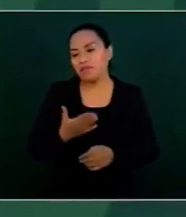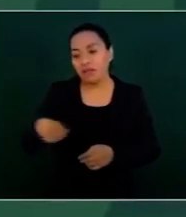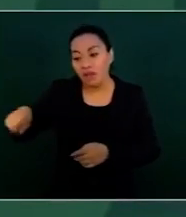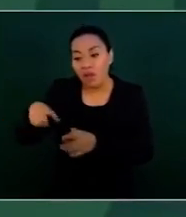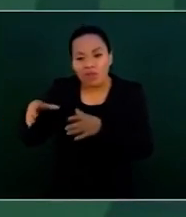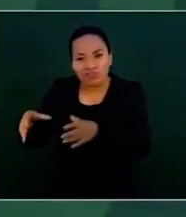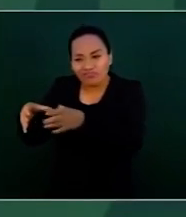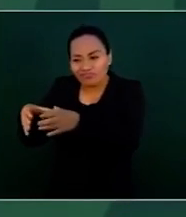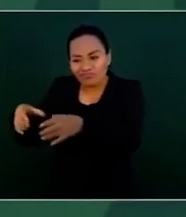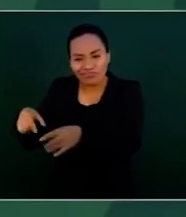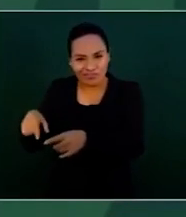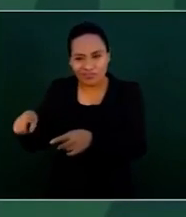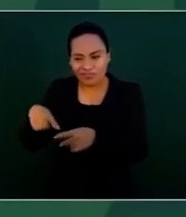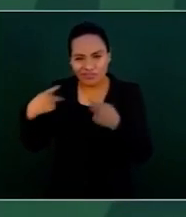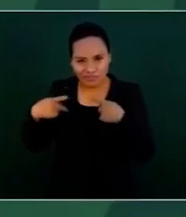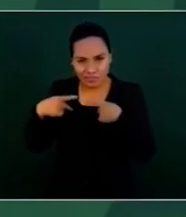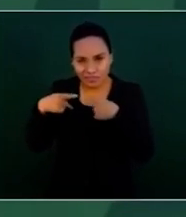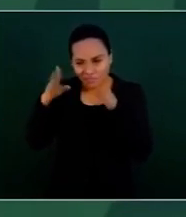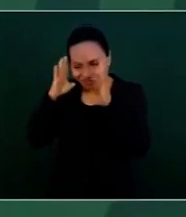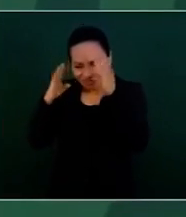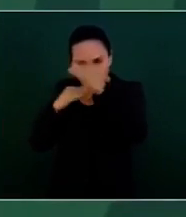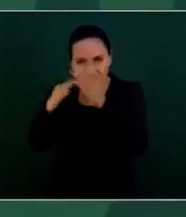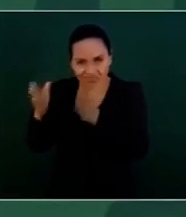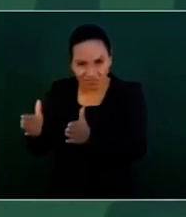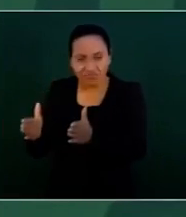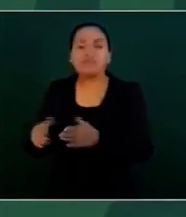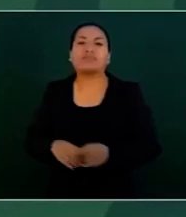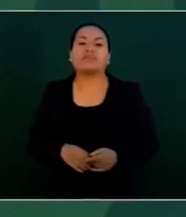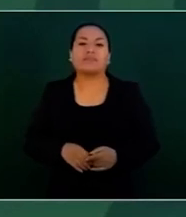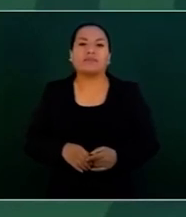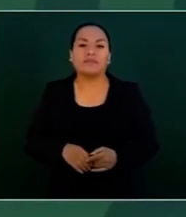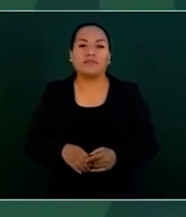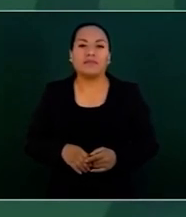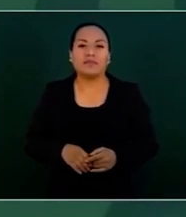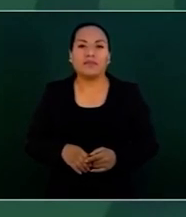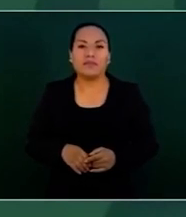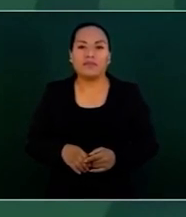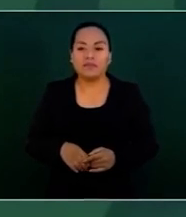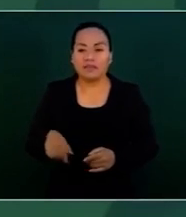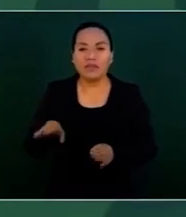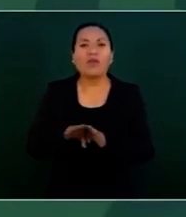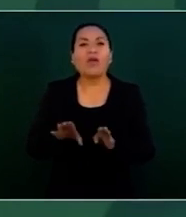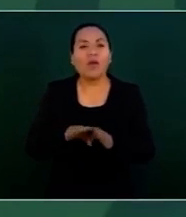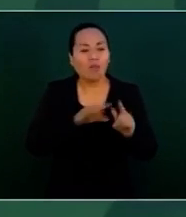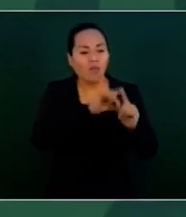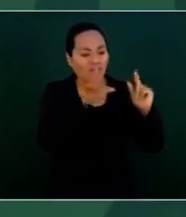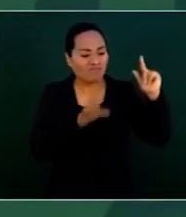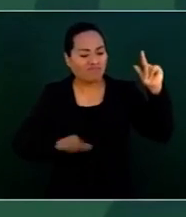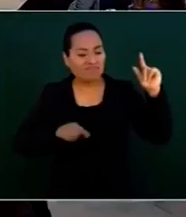ya nos tendrían, como se dice coloquialmente,